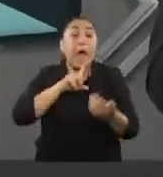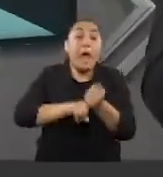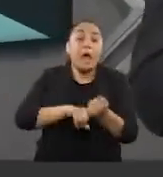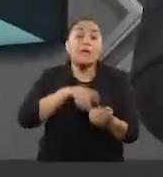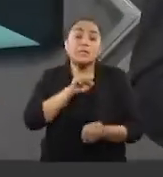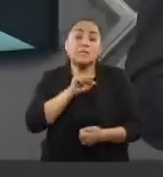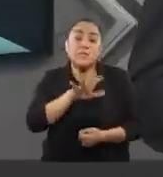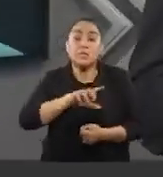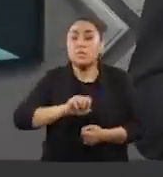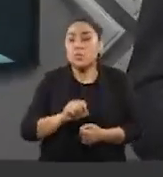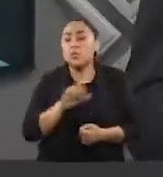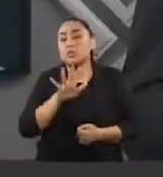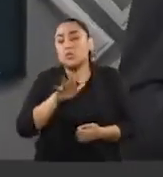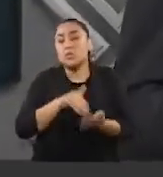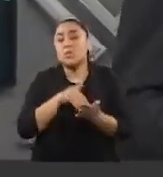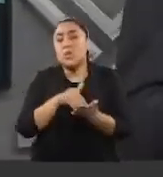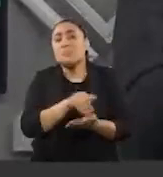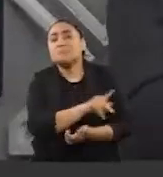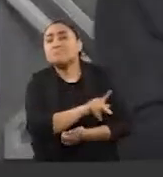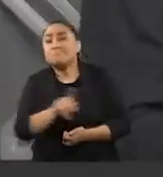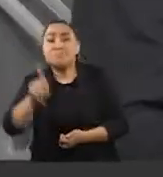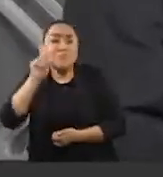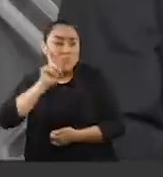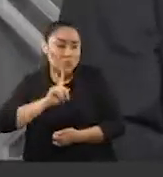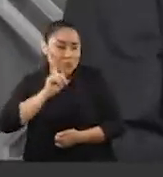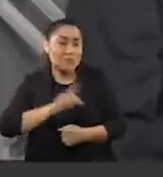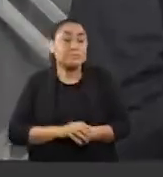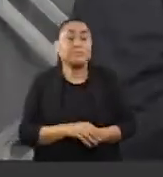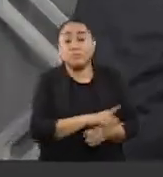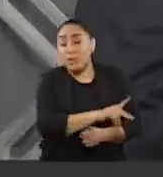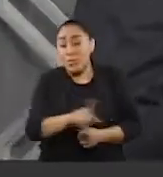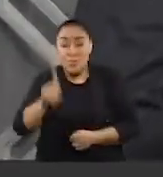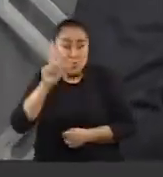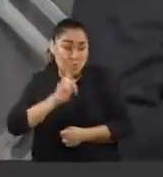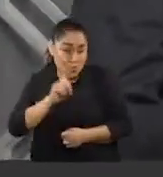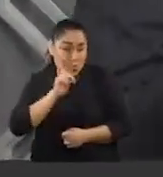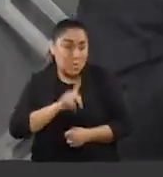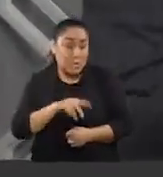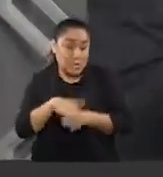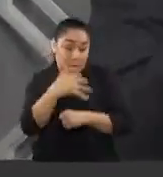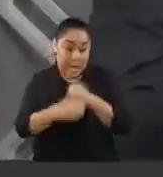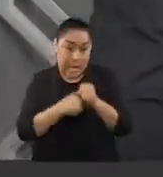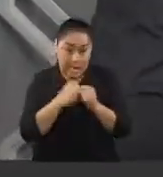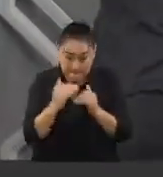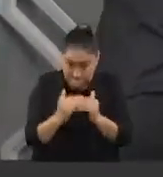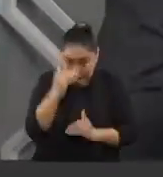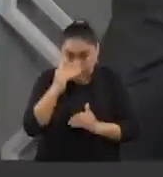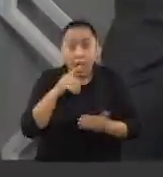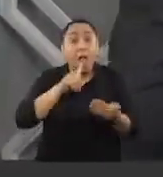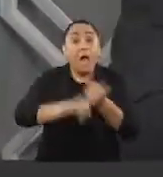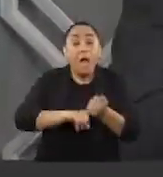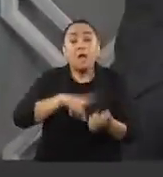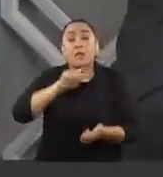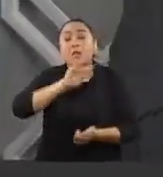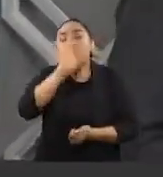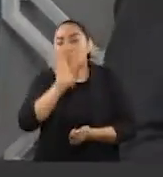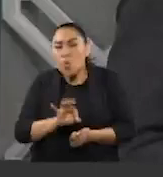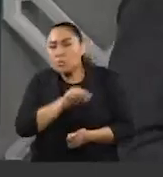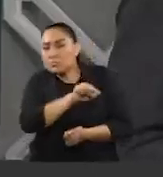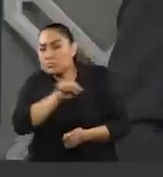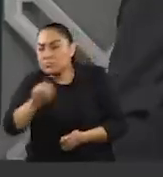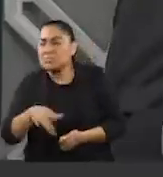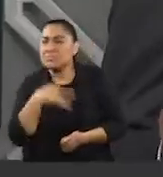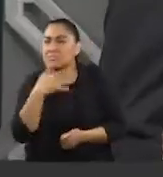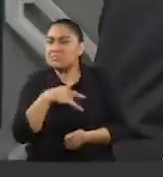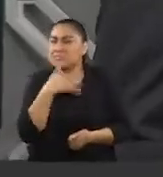.5 millones son mujeres. Del total de mujeres mayores de 15 años, 70% han experimentado al menos